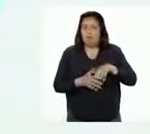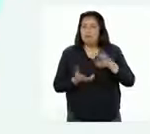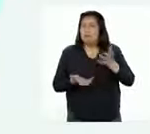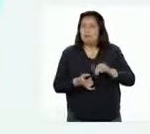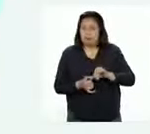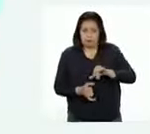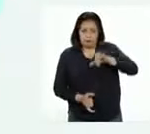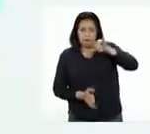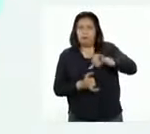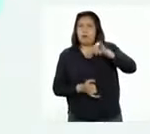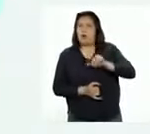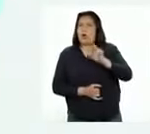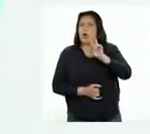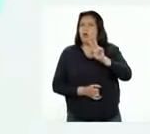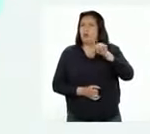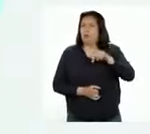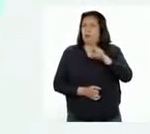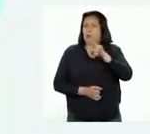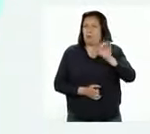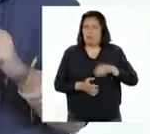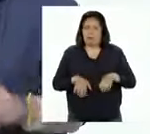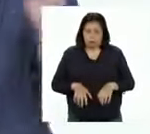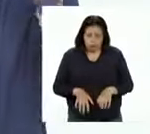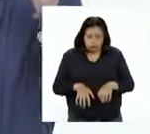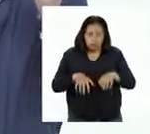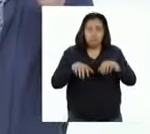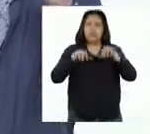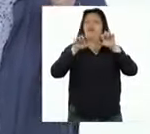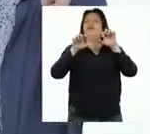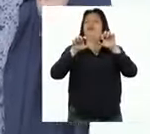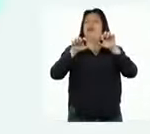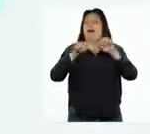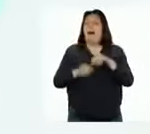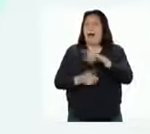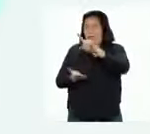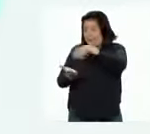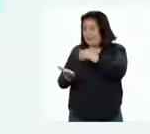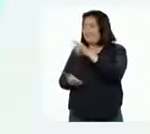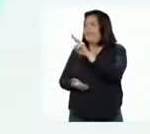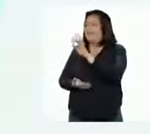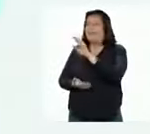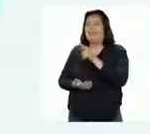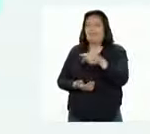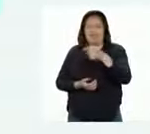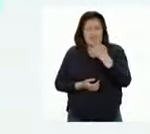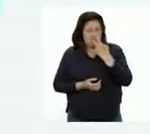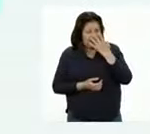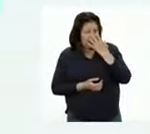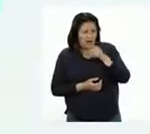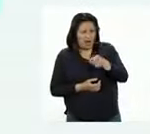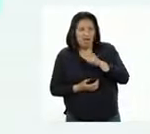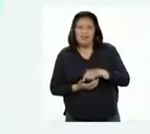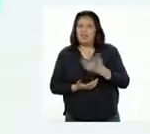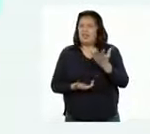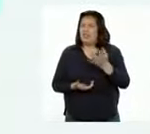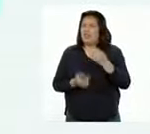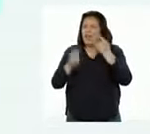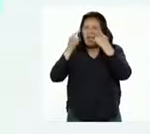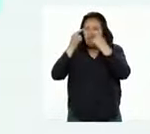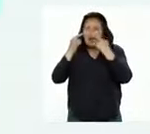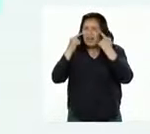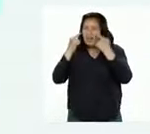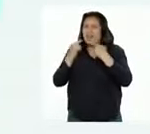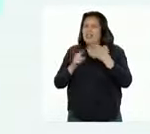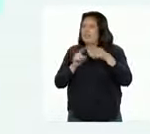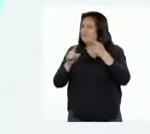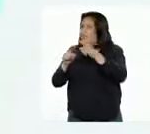metros veinte de alto cuando se para en sus dos patas. Mensaje de Valeria. Dice que le llama la atención que las manchas en la cara de